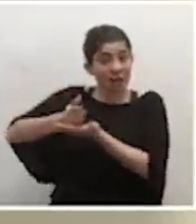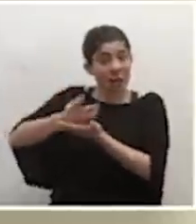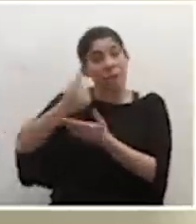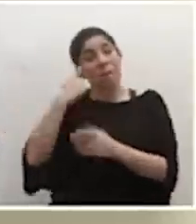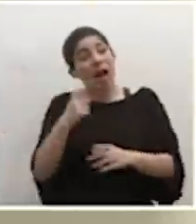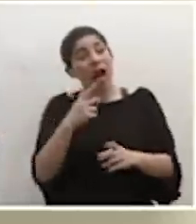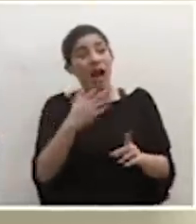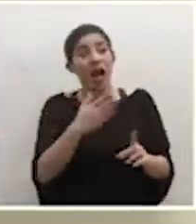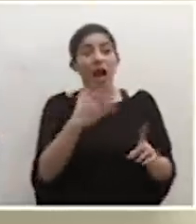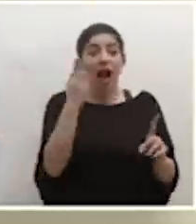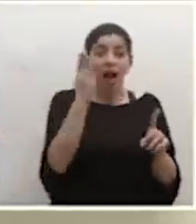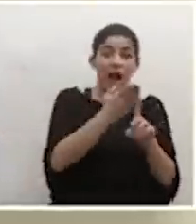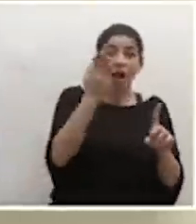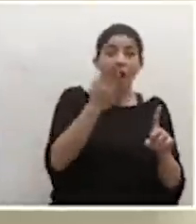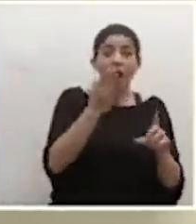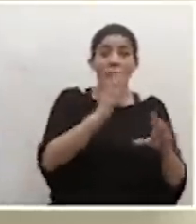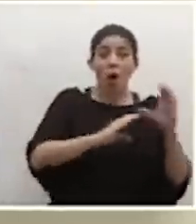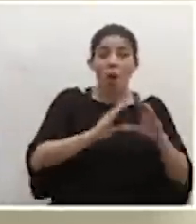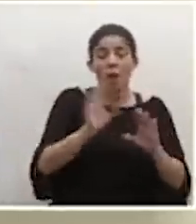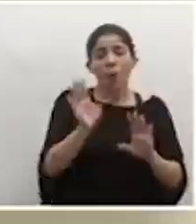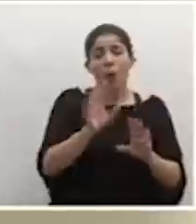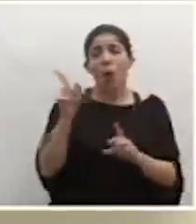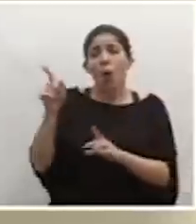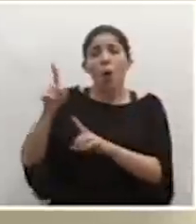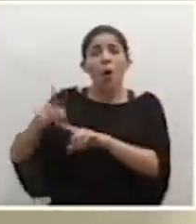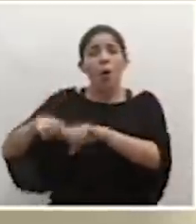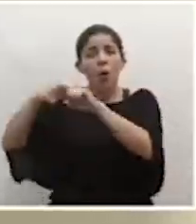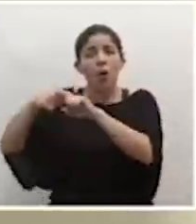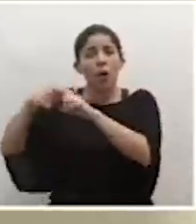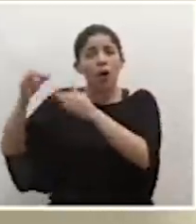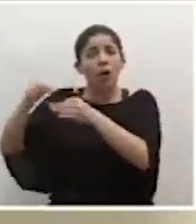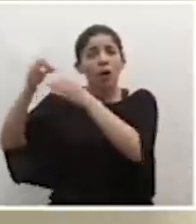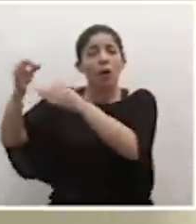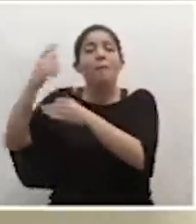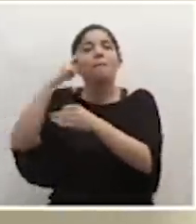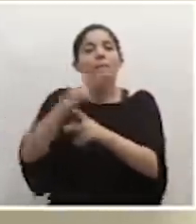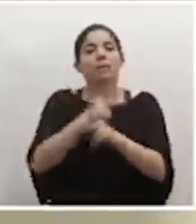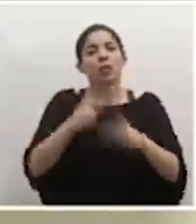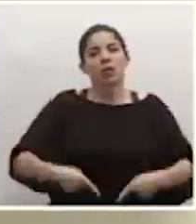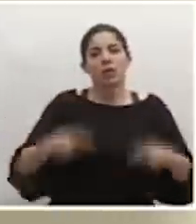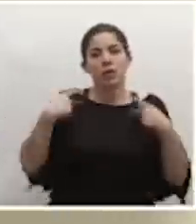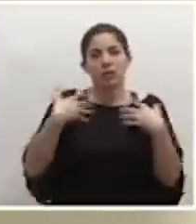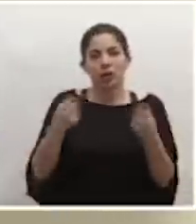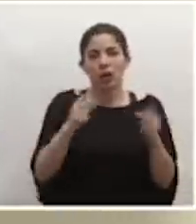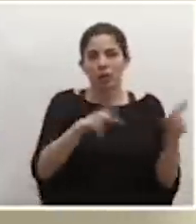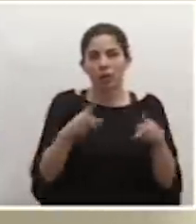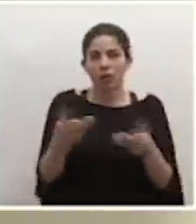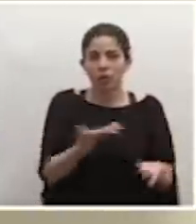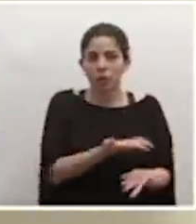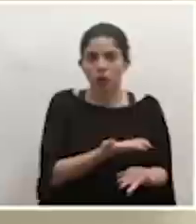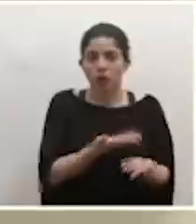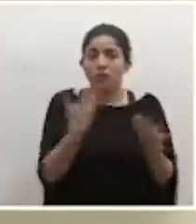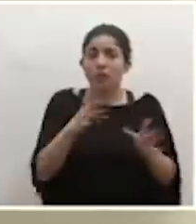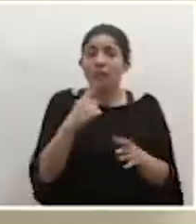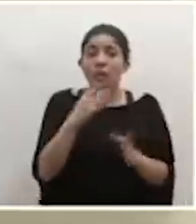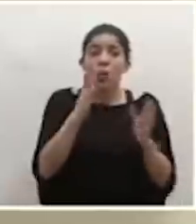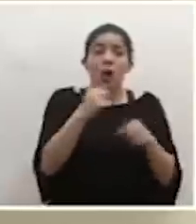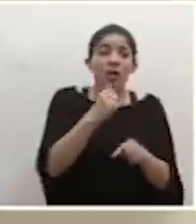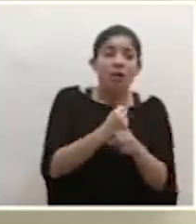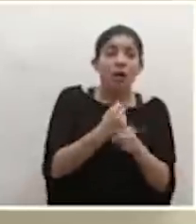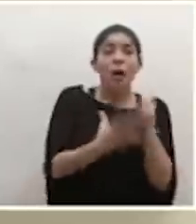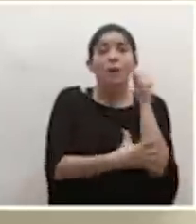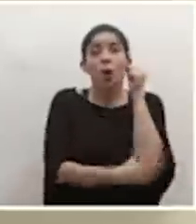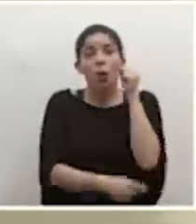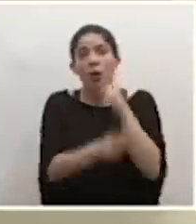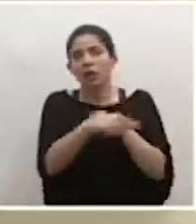daño al comercio, es para proteger la salud y la vida de las personas. Ya hemos dicho que el desempleo y la pobreza también